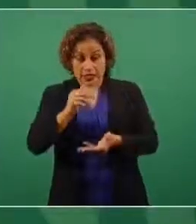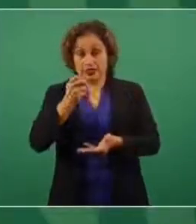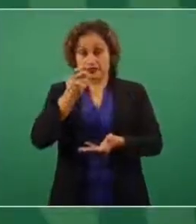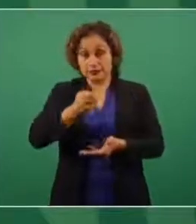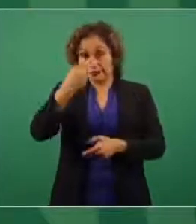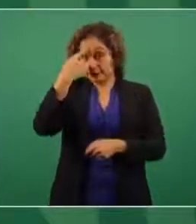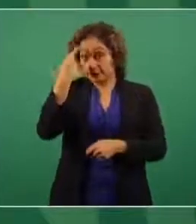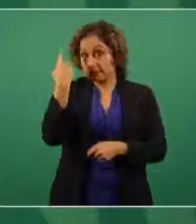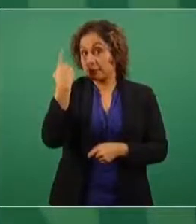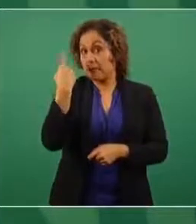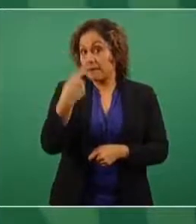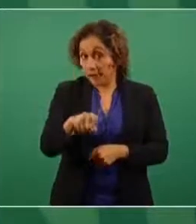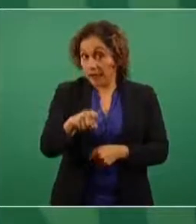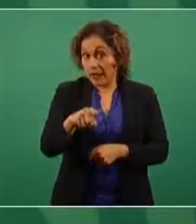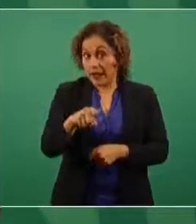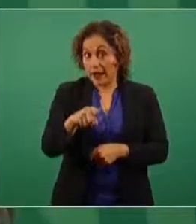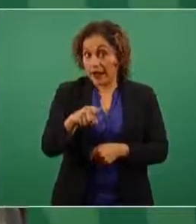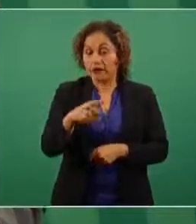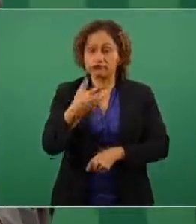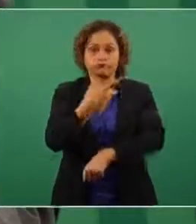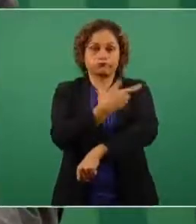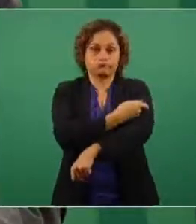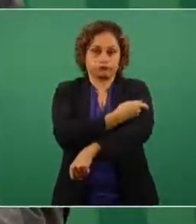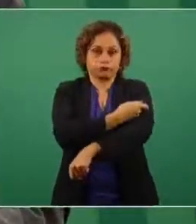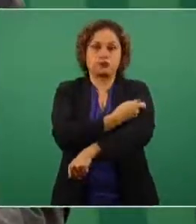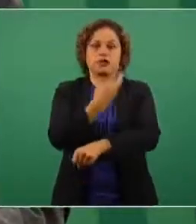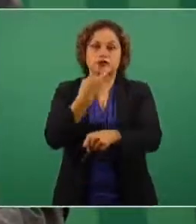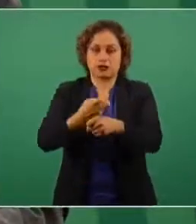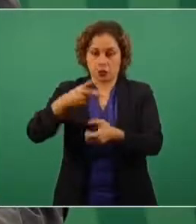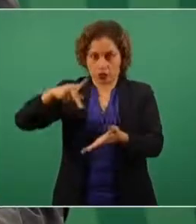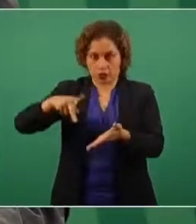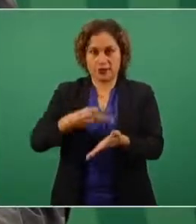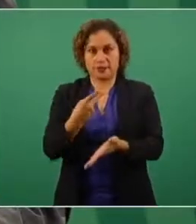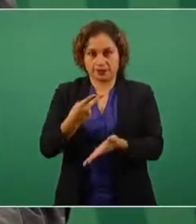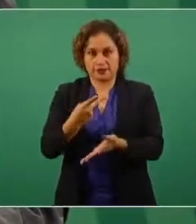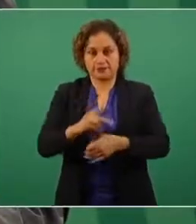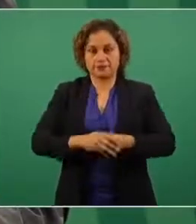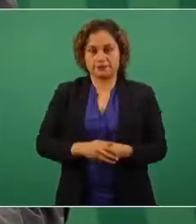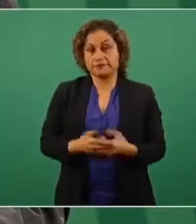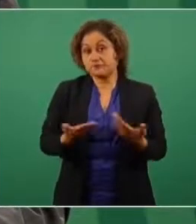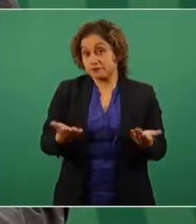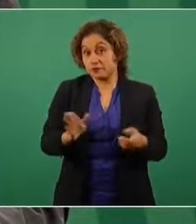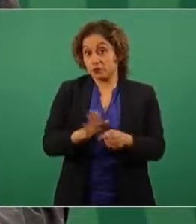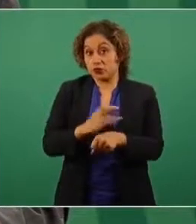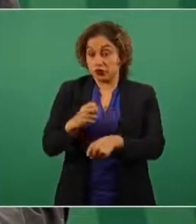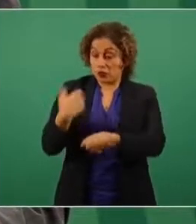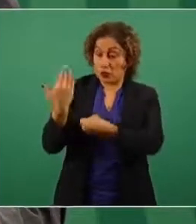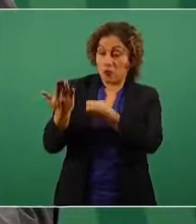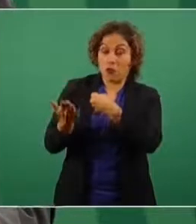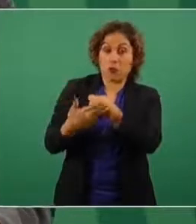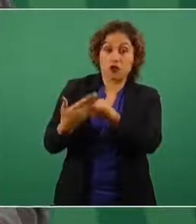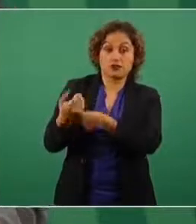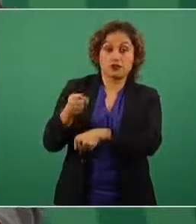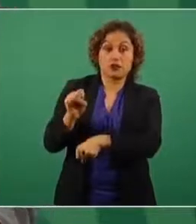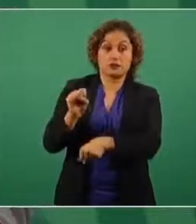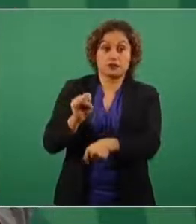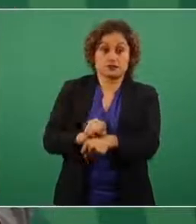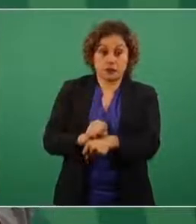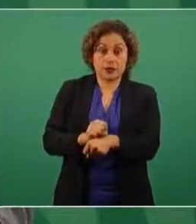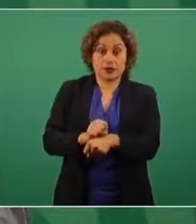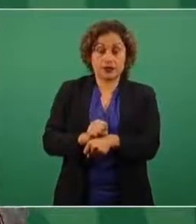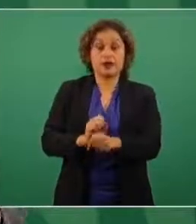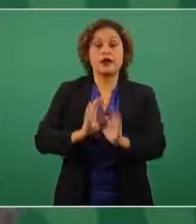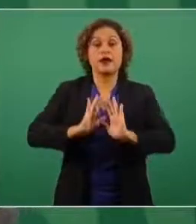Entonces, a partir de la semana próxima se